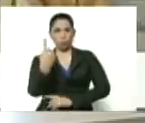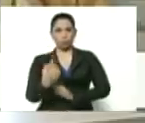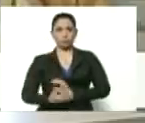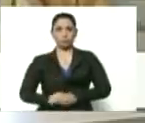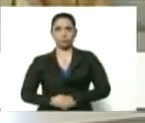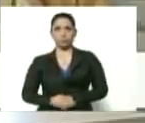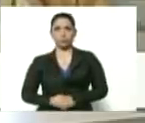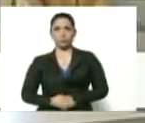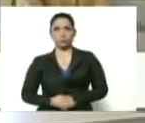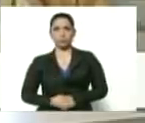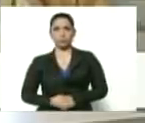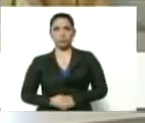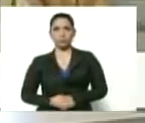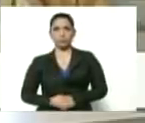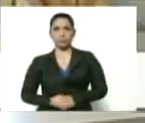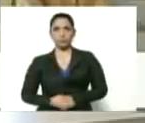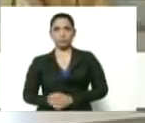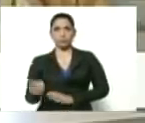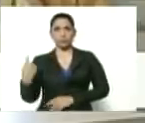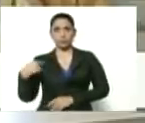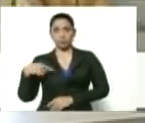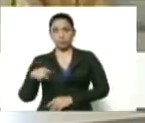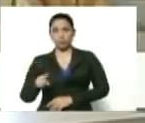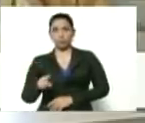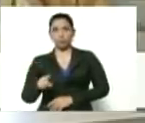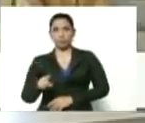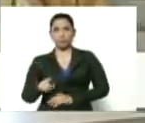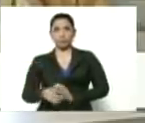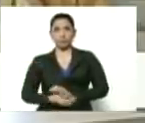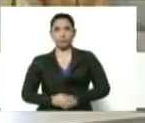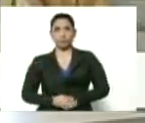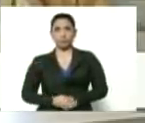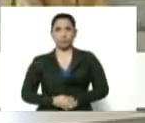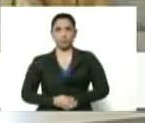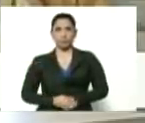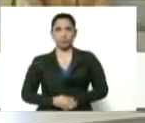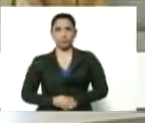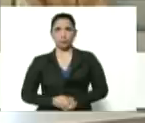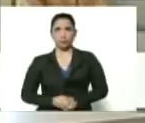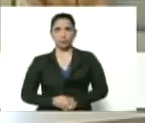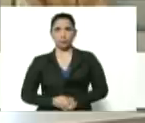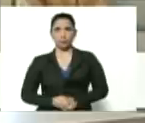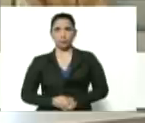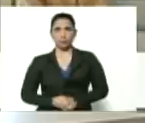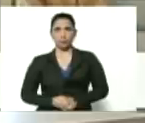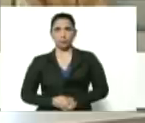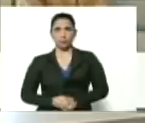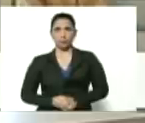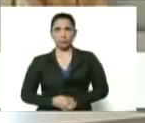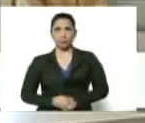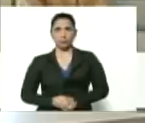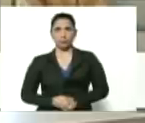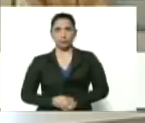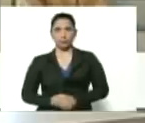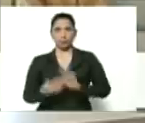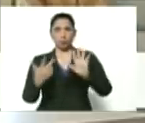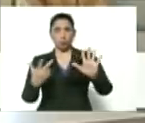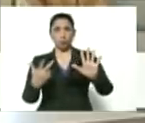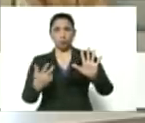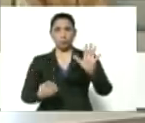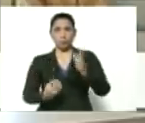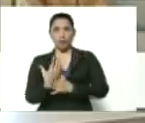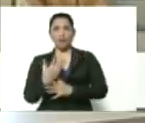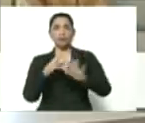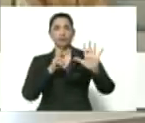Tenemos hoy solamente un caso. Ya teníamos varios días. Desde el 8 de mayo tuvimos 7